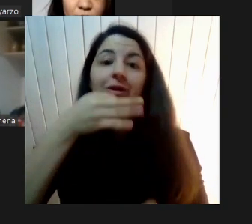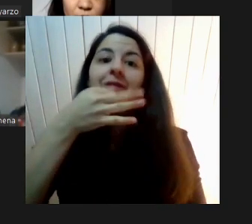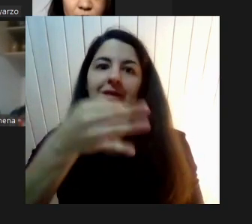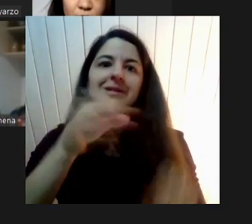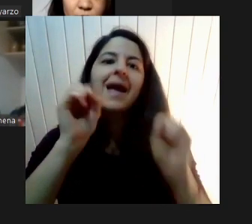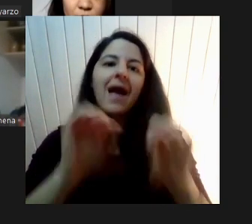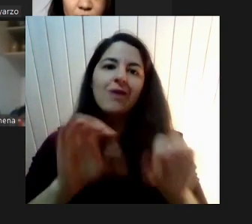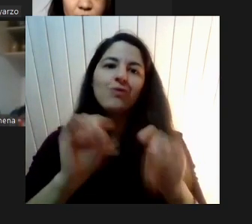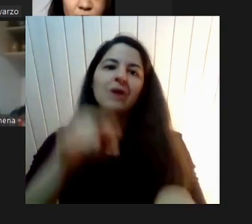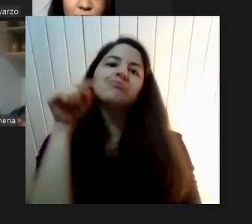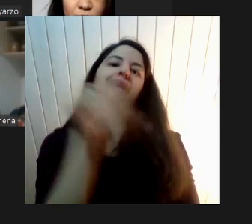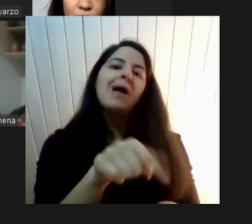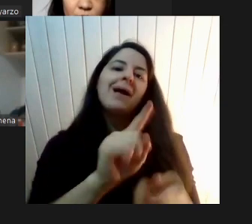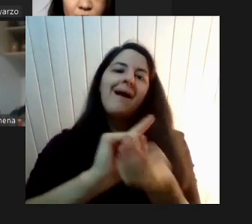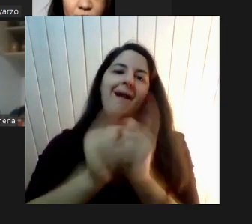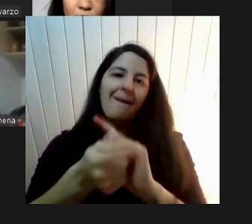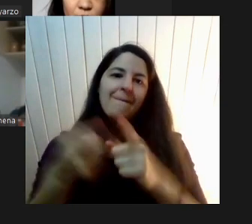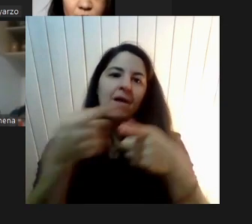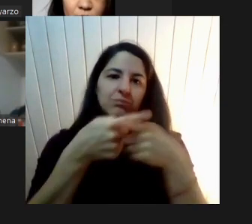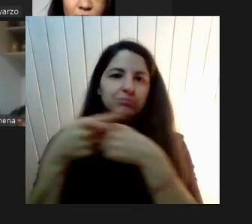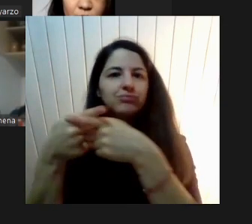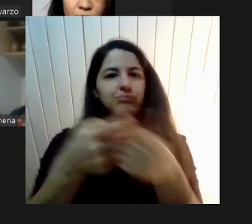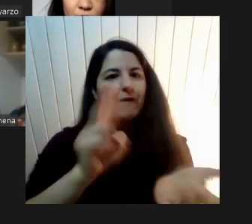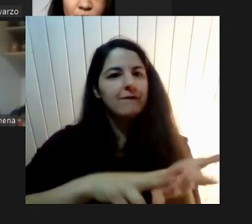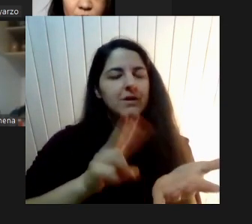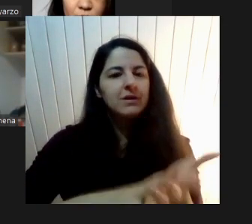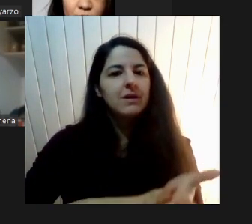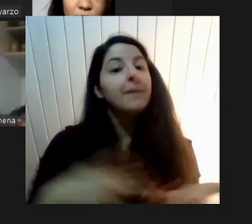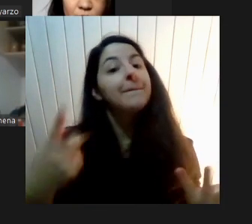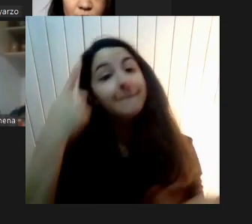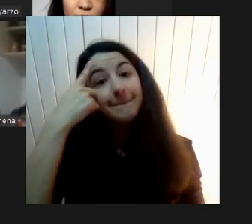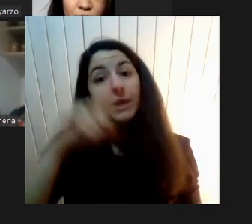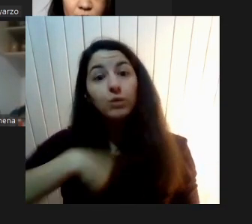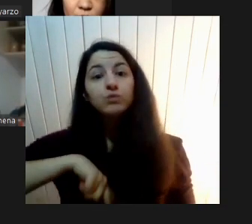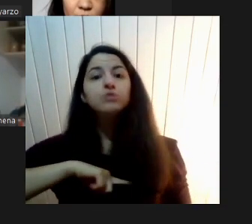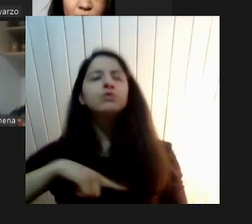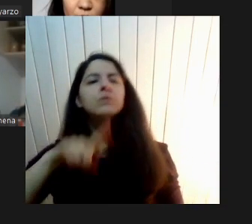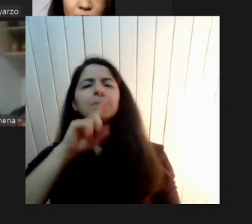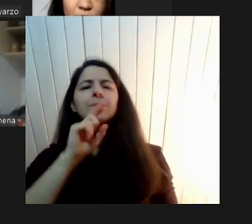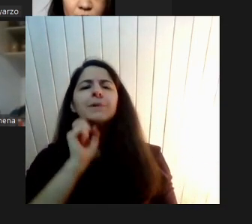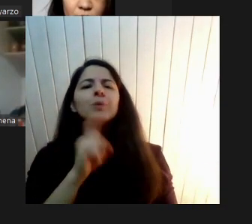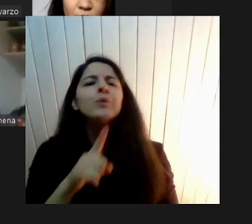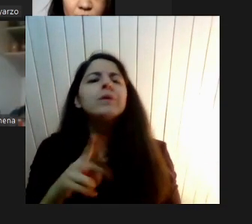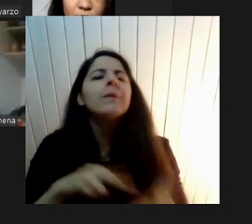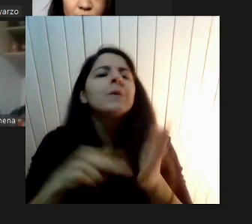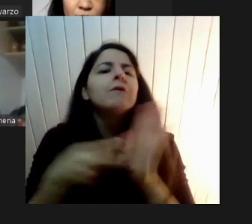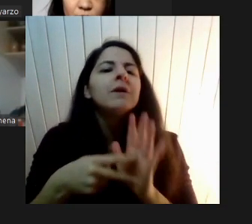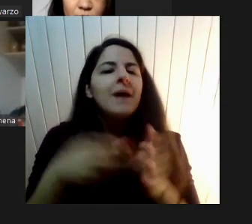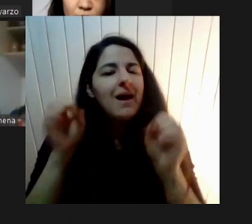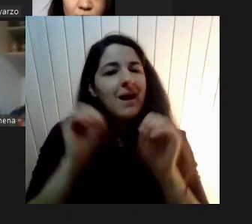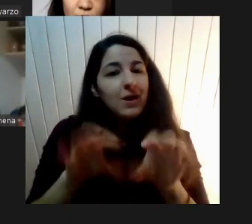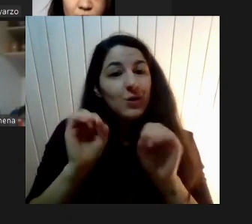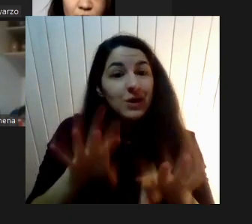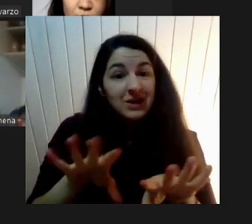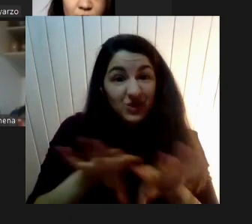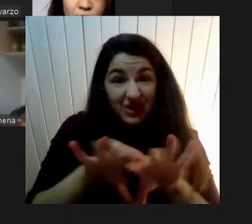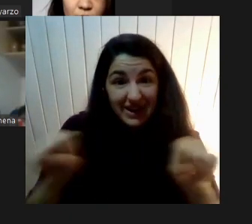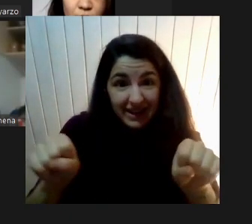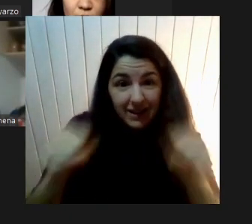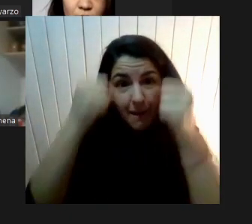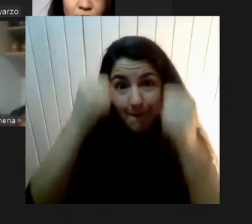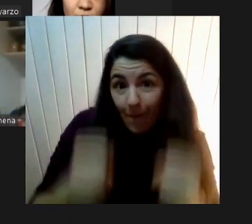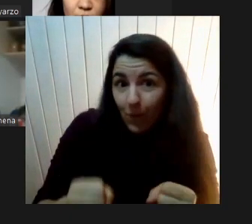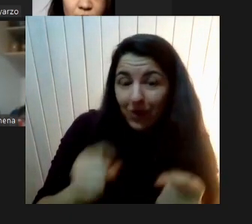estaba No está Y no está pensando En el futuro De una educación No sexista Y esto Como para ir finalizando Me parece que es relevante